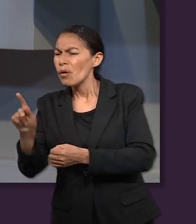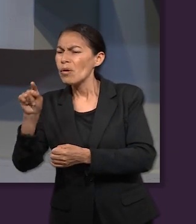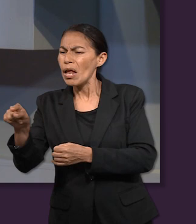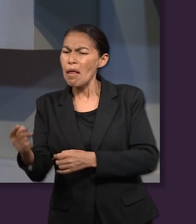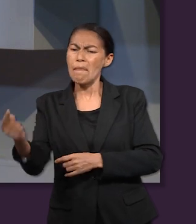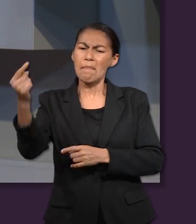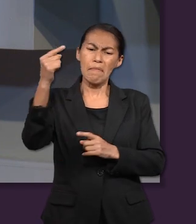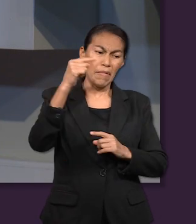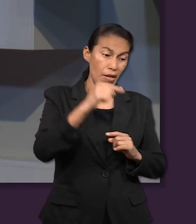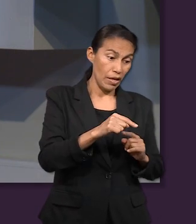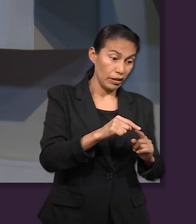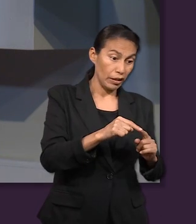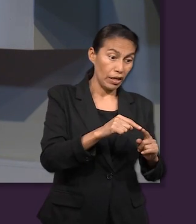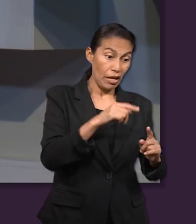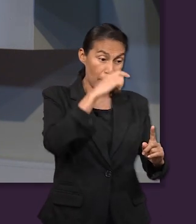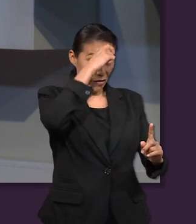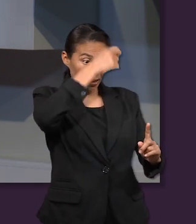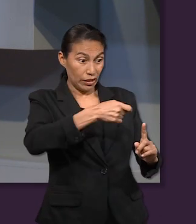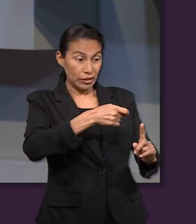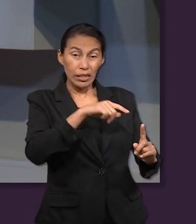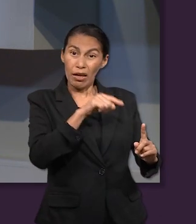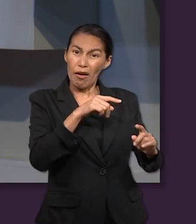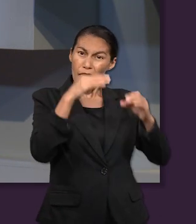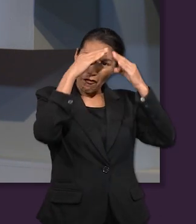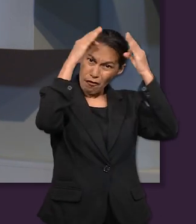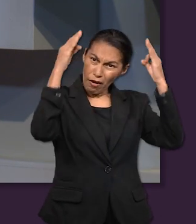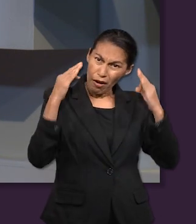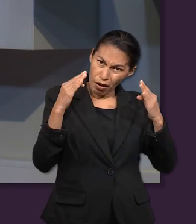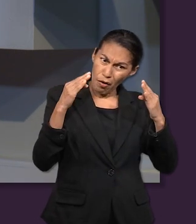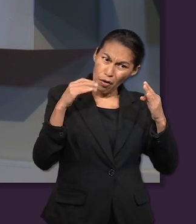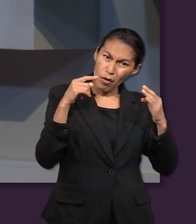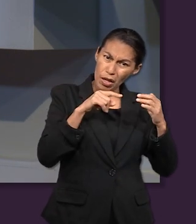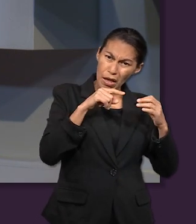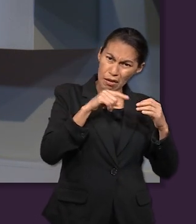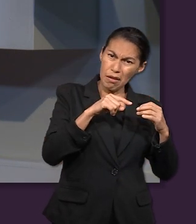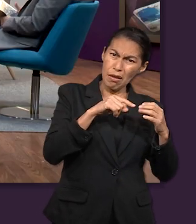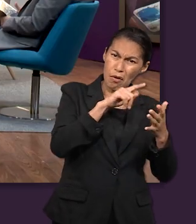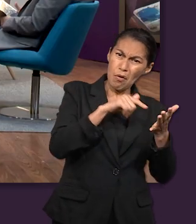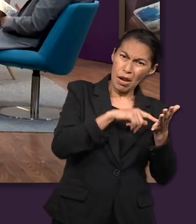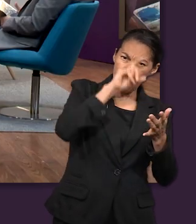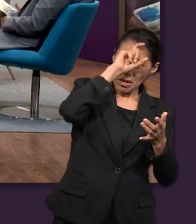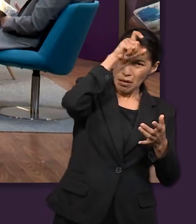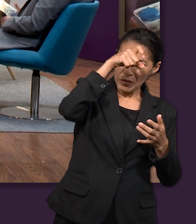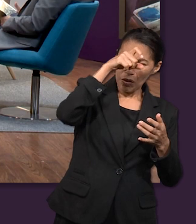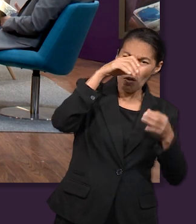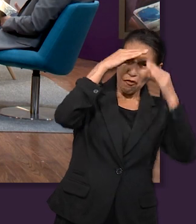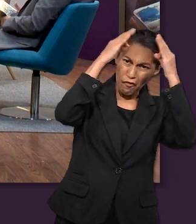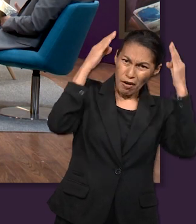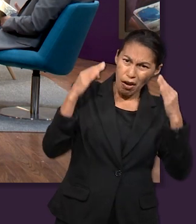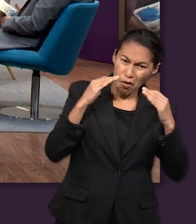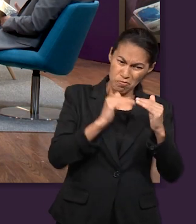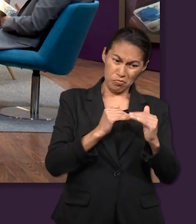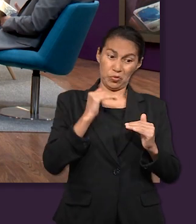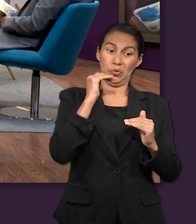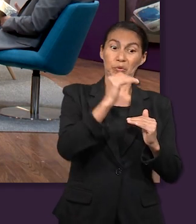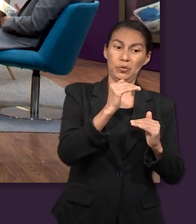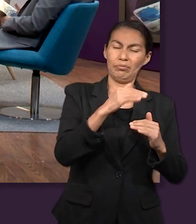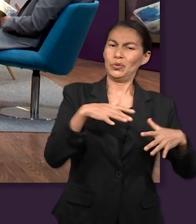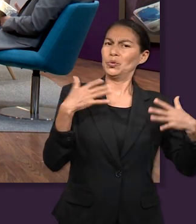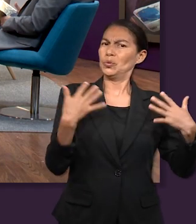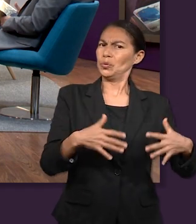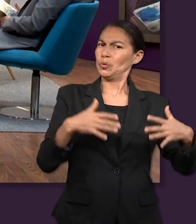viene y bendice a quién? Al soberano. Al soberano. En Egipto se tenía en cuenta que el máximo